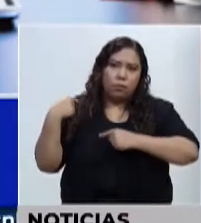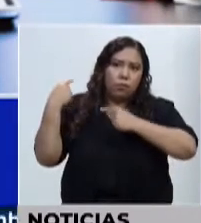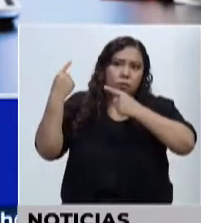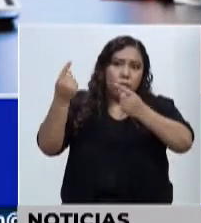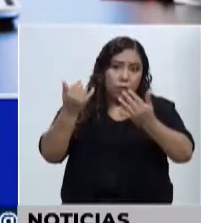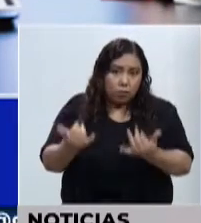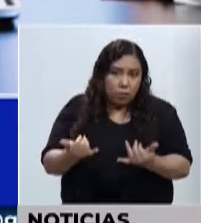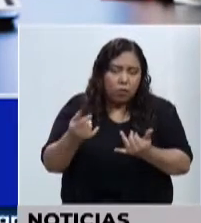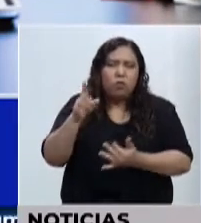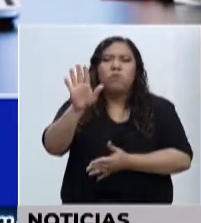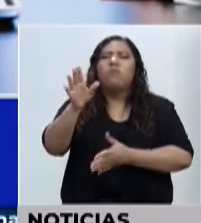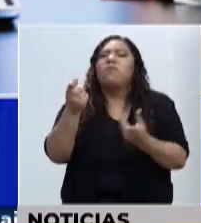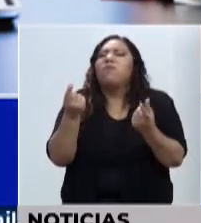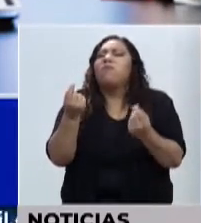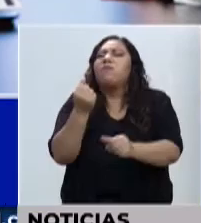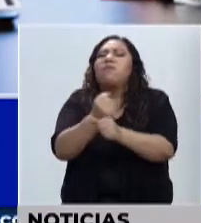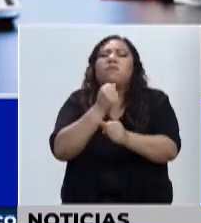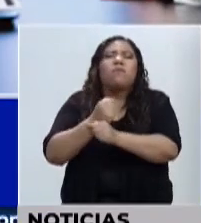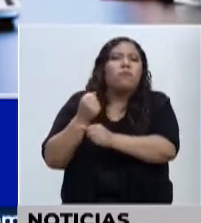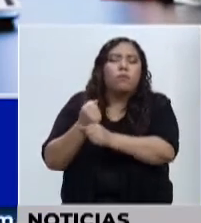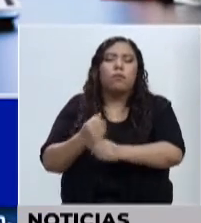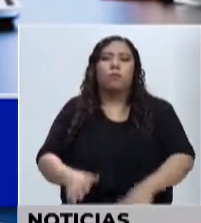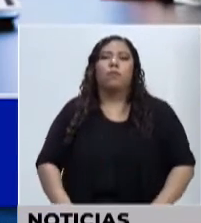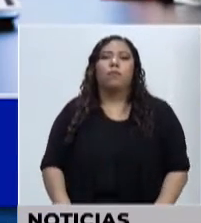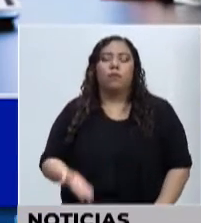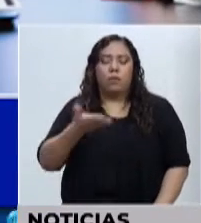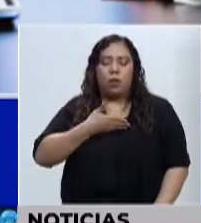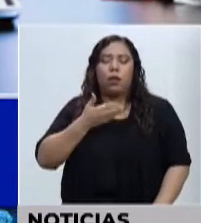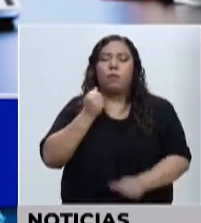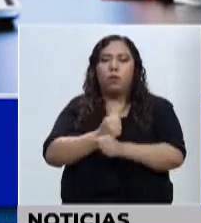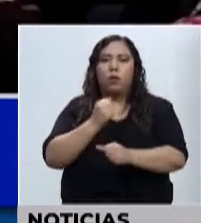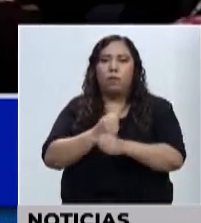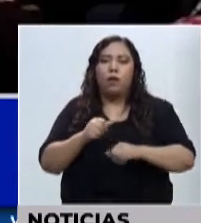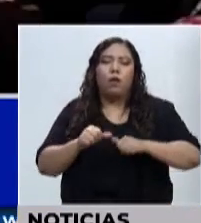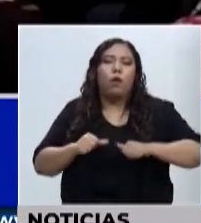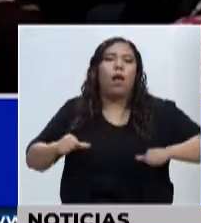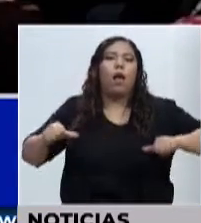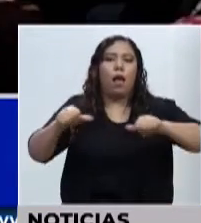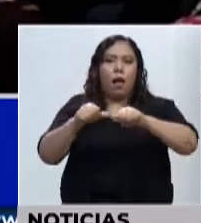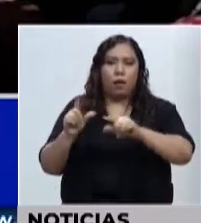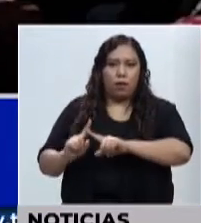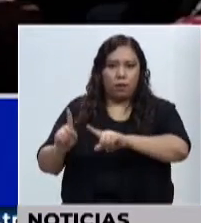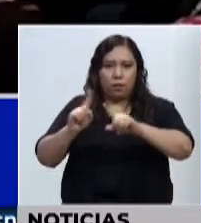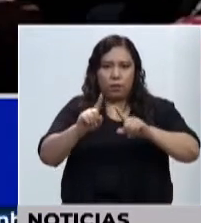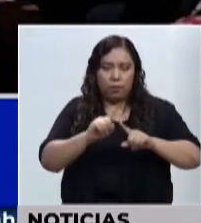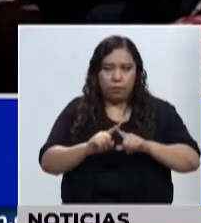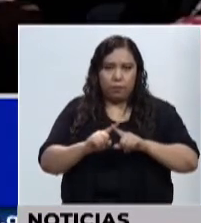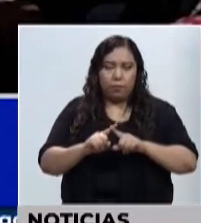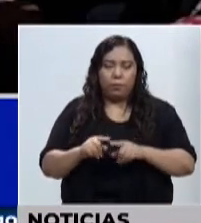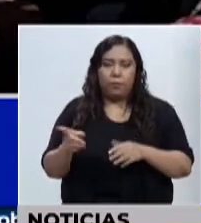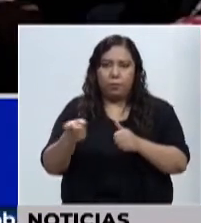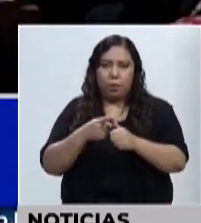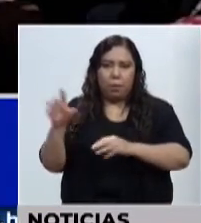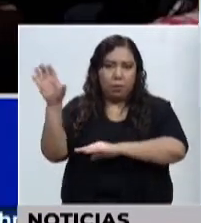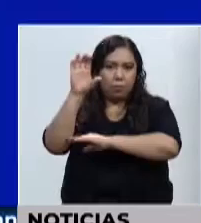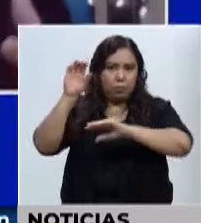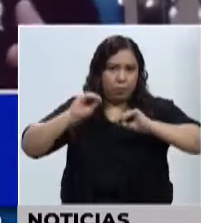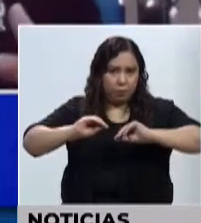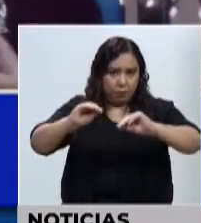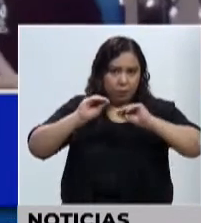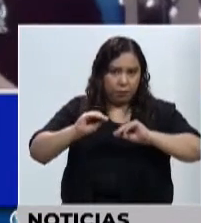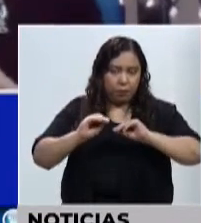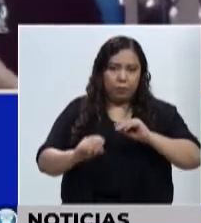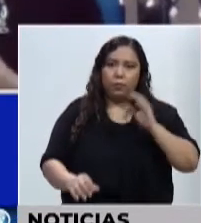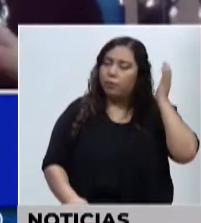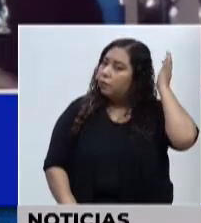Bueno, hemos trabajado en diferentes áreas. Me voy a centrar un poco en la formación académica. Pero